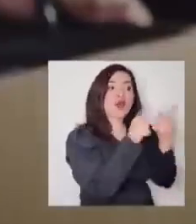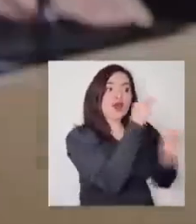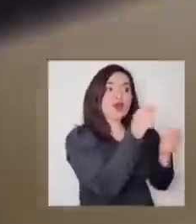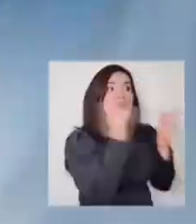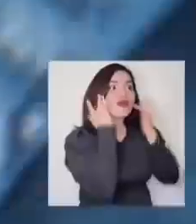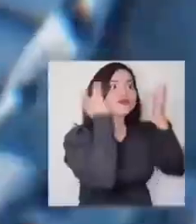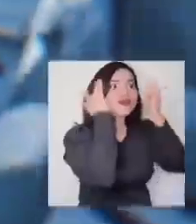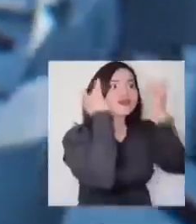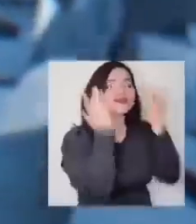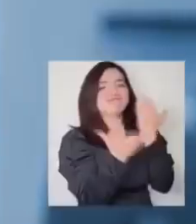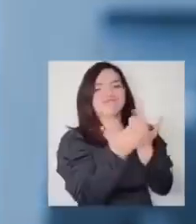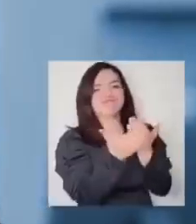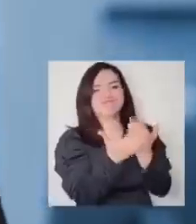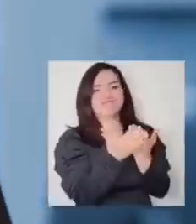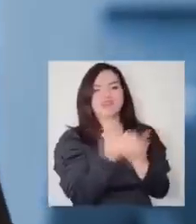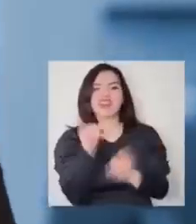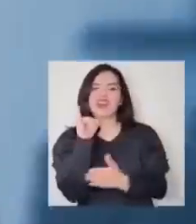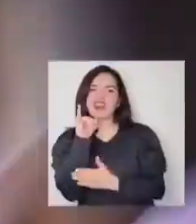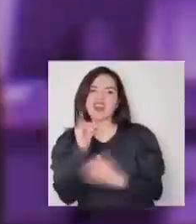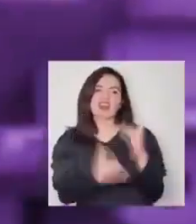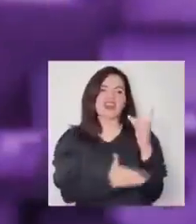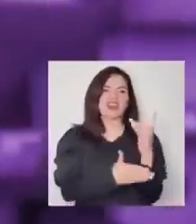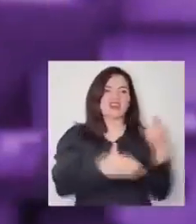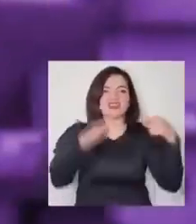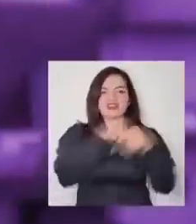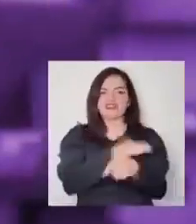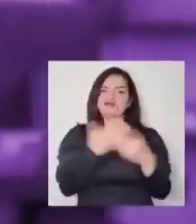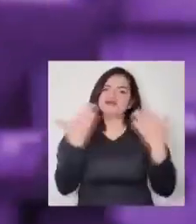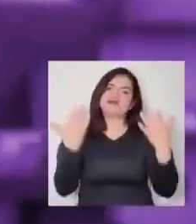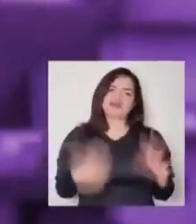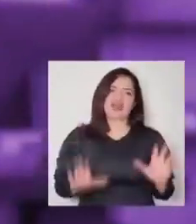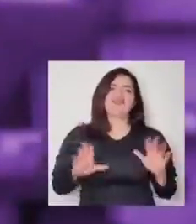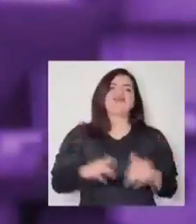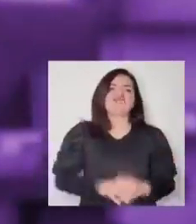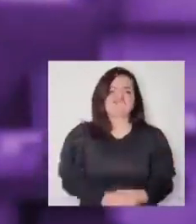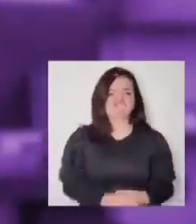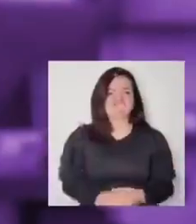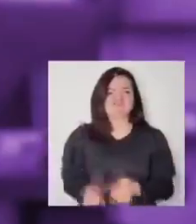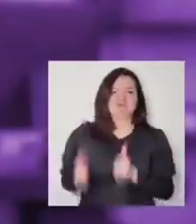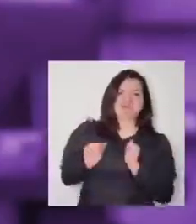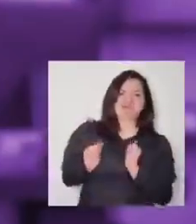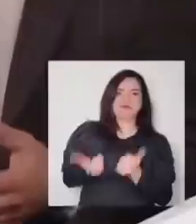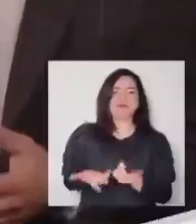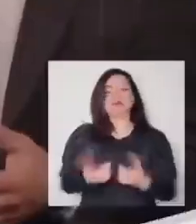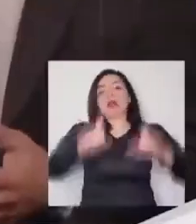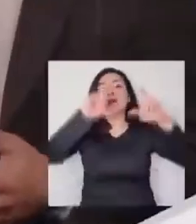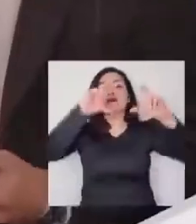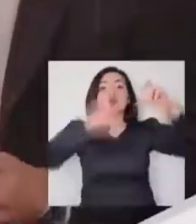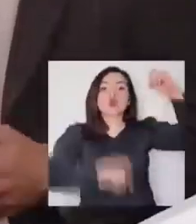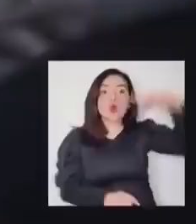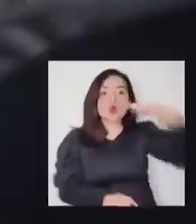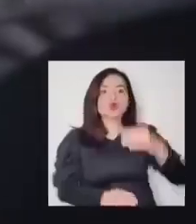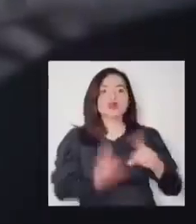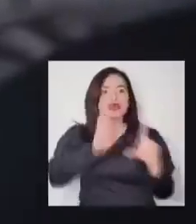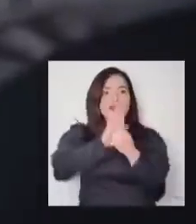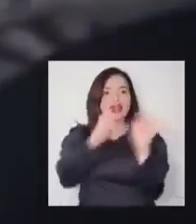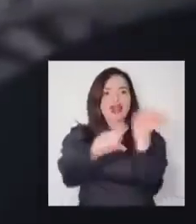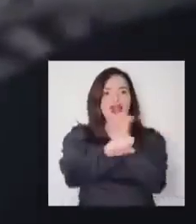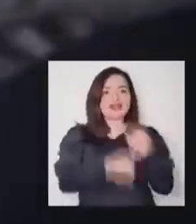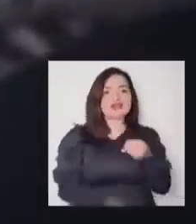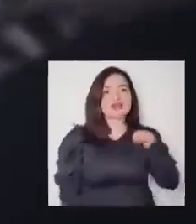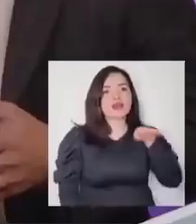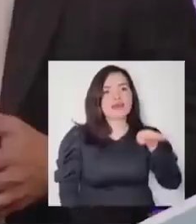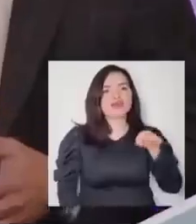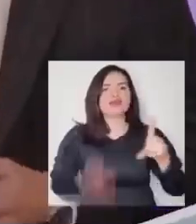los grupos económicos, izquierda y derecha. Nos han pasado tremendos colazos. Los medidores eléctricos, la ley de